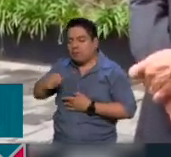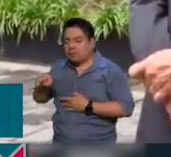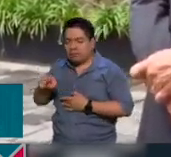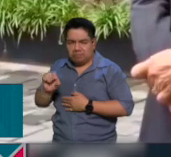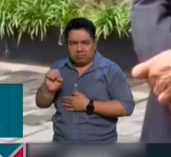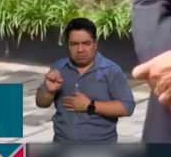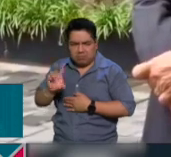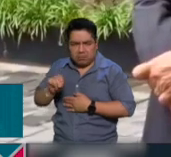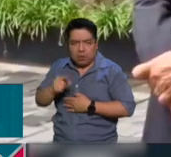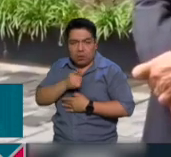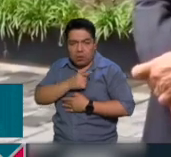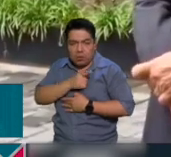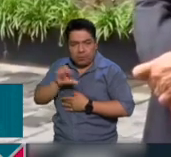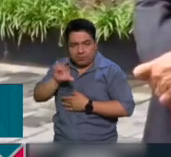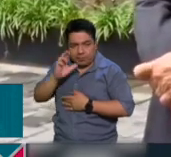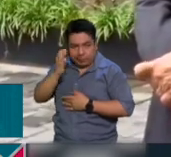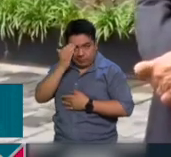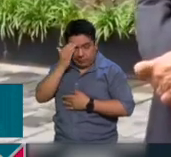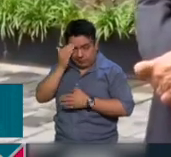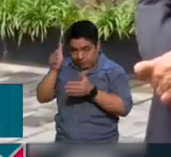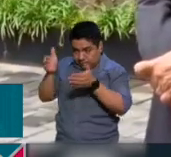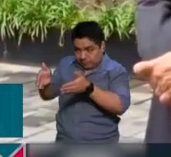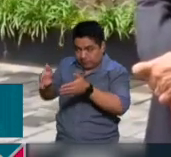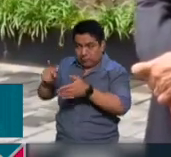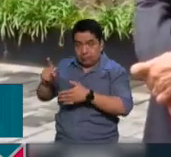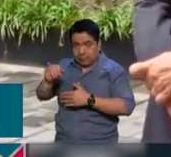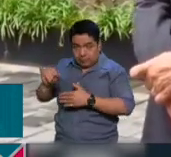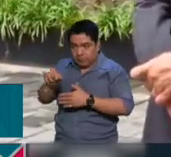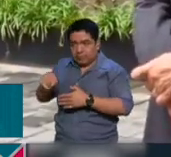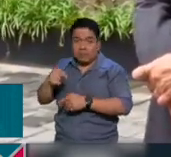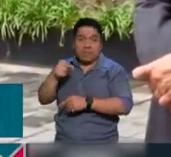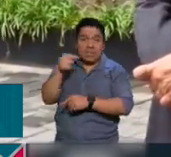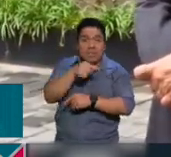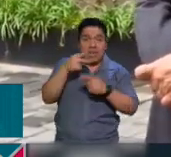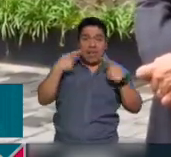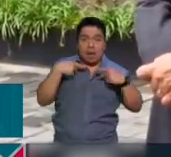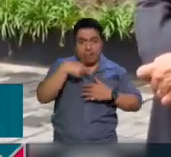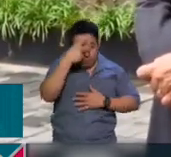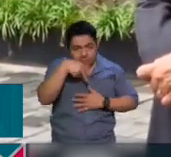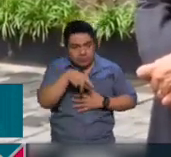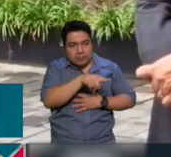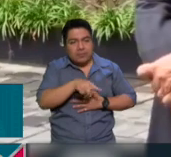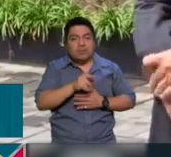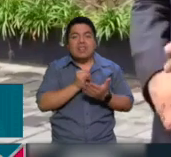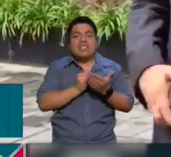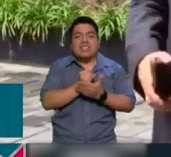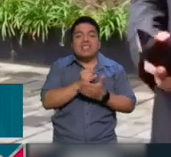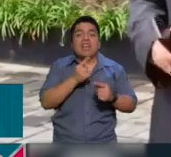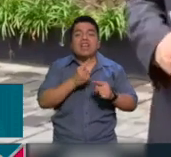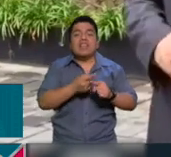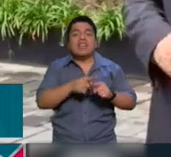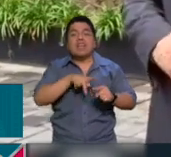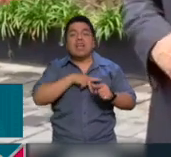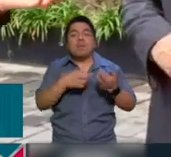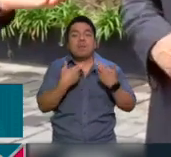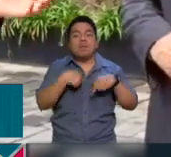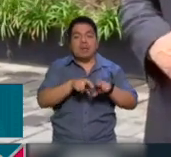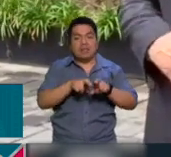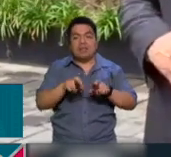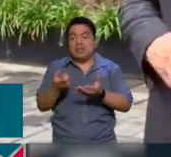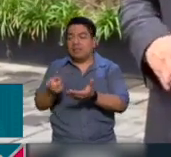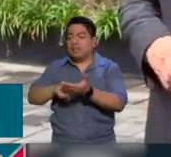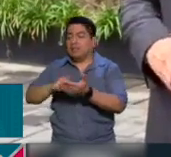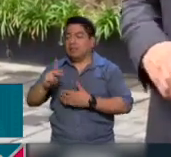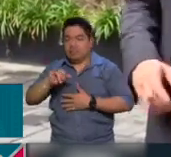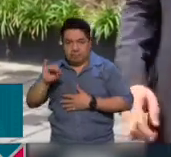reconocer que el pueblo puede decidir quiénes son sus representantes en el Poder Judicial. Decíamos